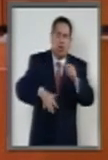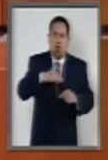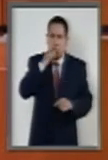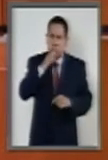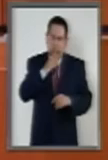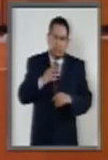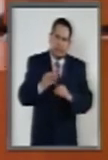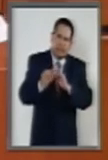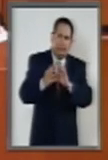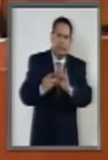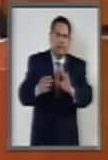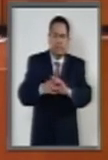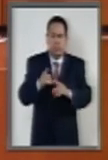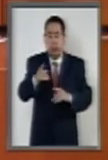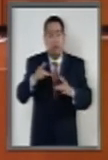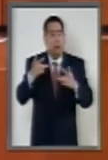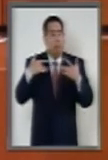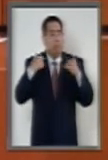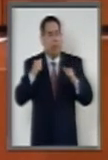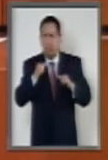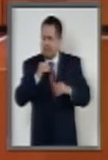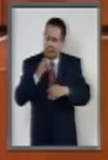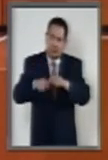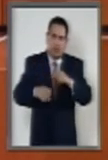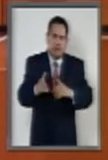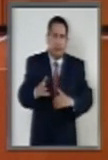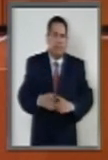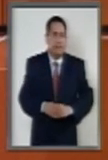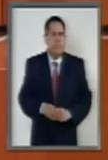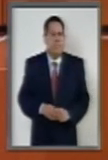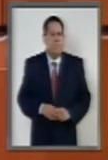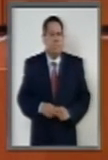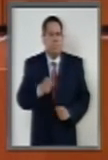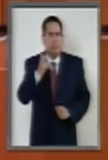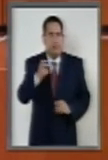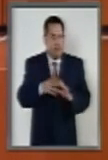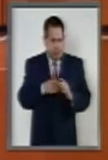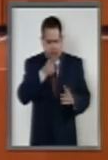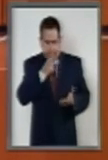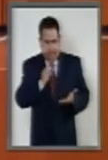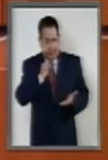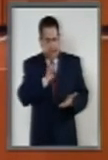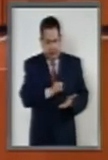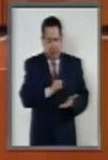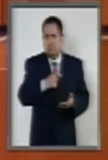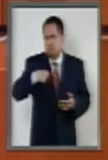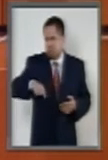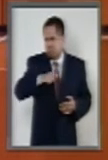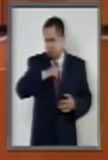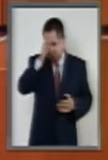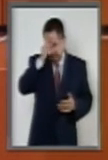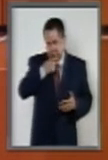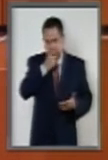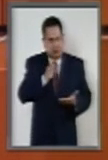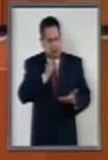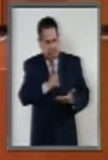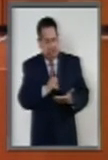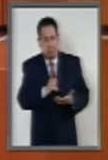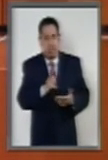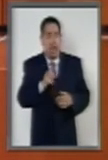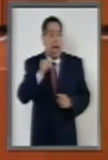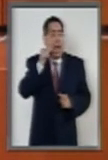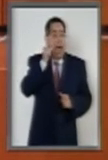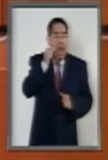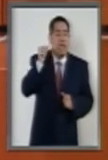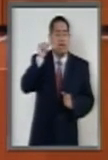corrupción y la impunidad. Sin embargo, y estando a favor del documento, el día de